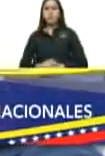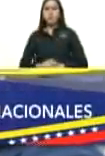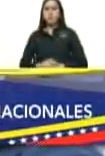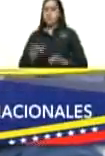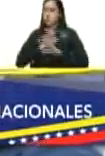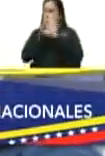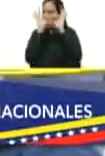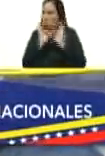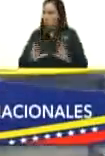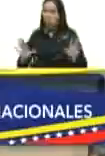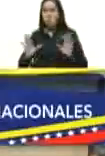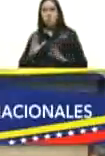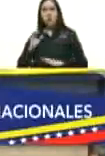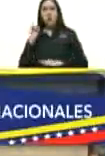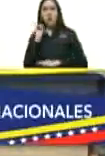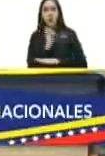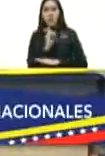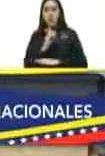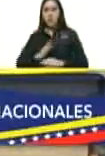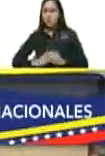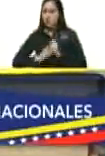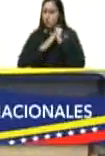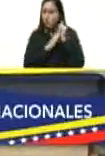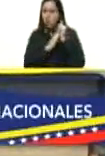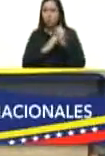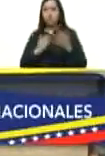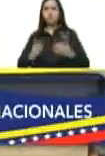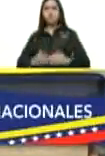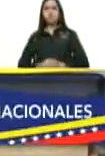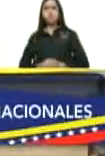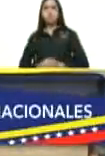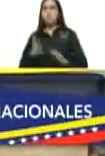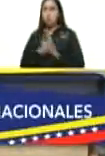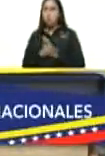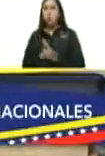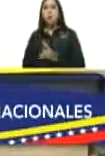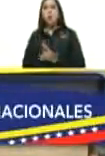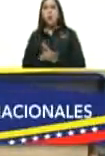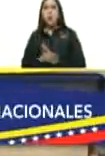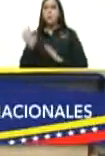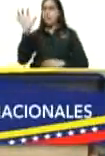monitoreo de dominación de hegemonismo sobre los países